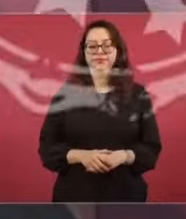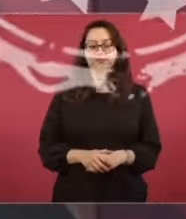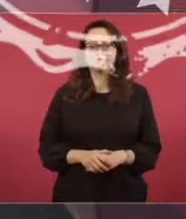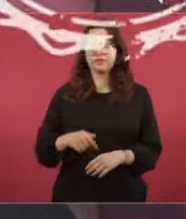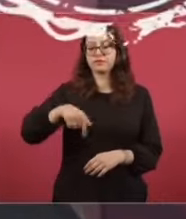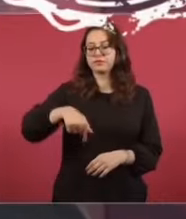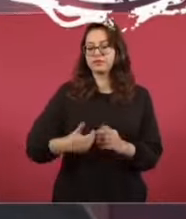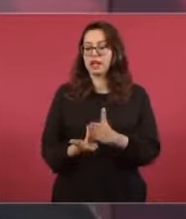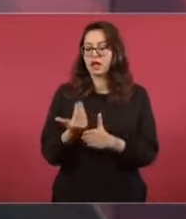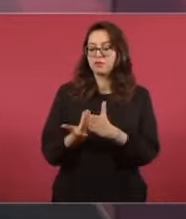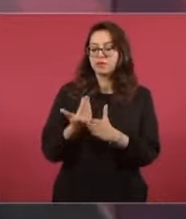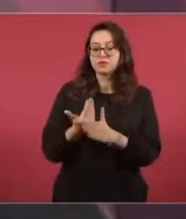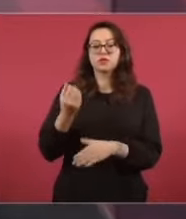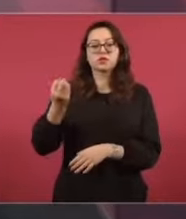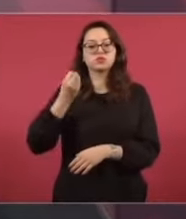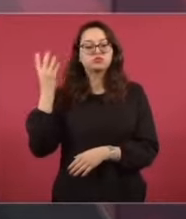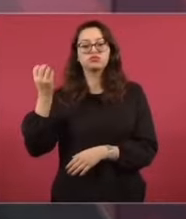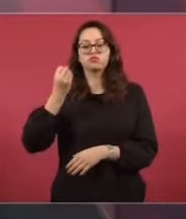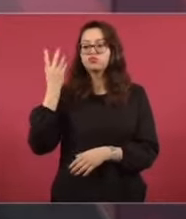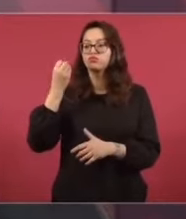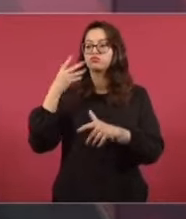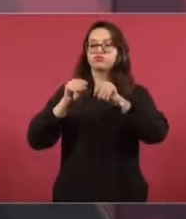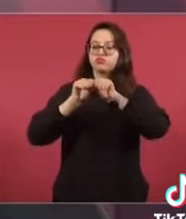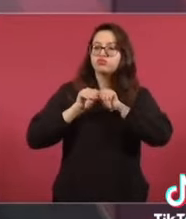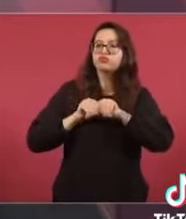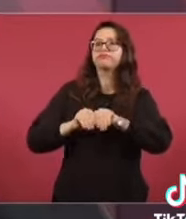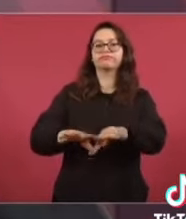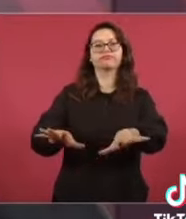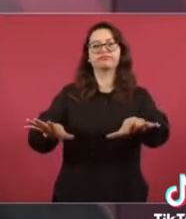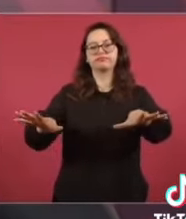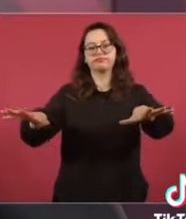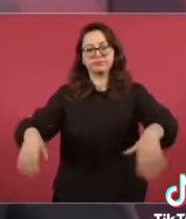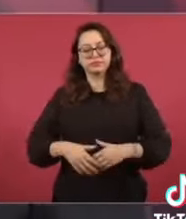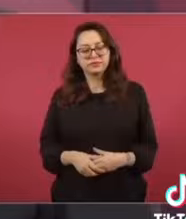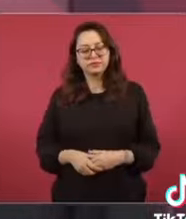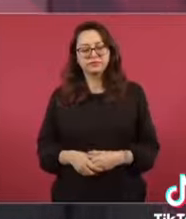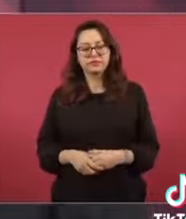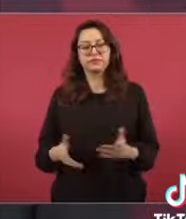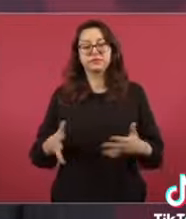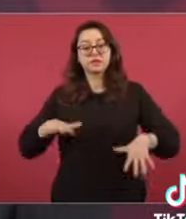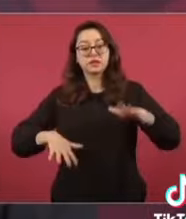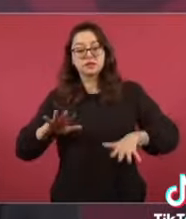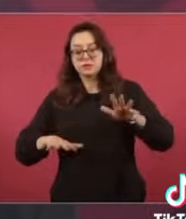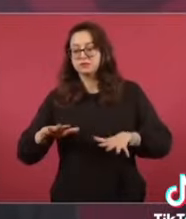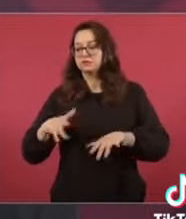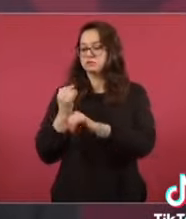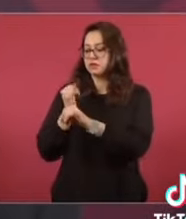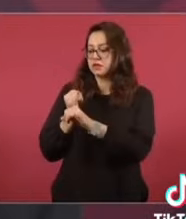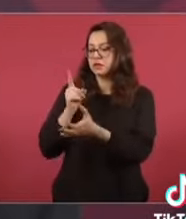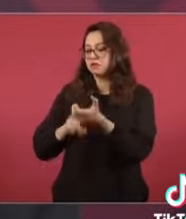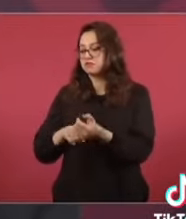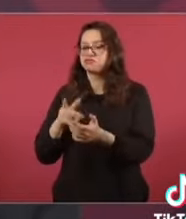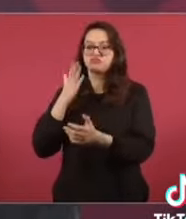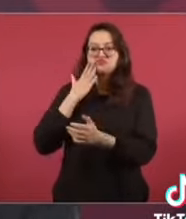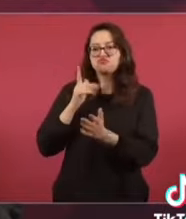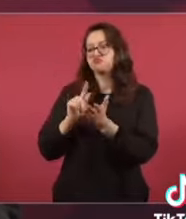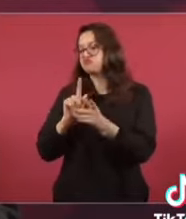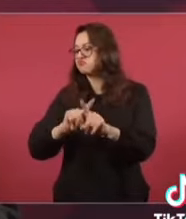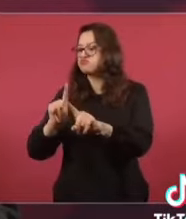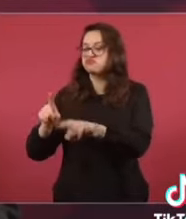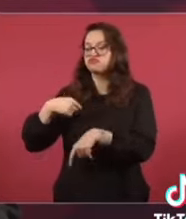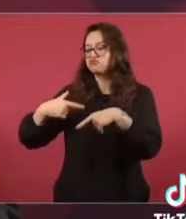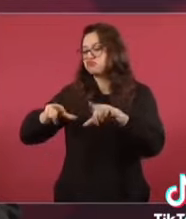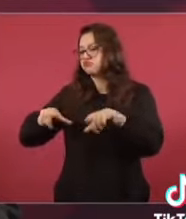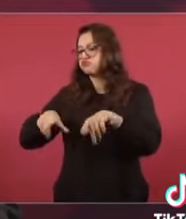A veces subo videos en las redes, me comunico con muchos ciudadanos, con muchas personas